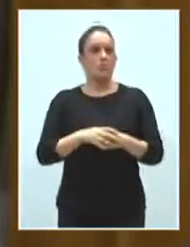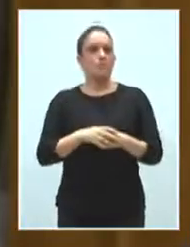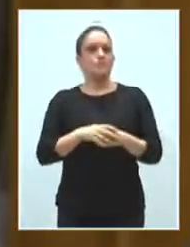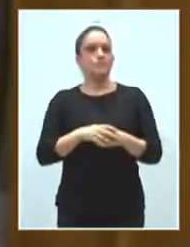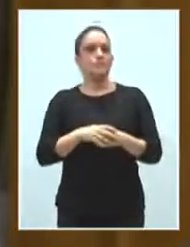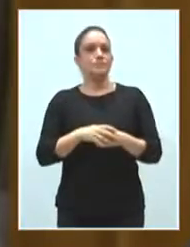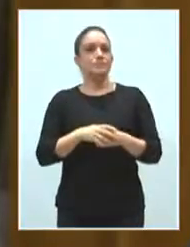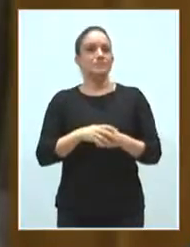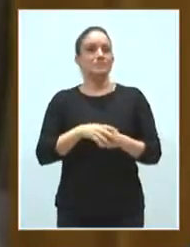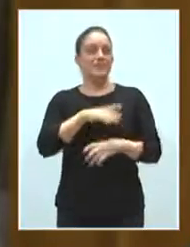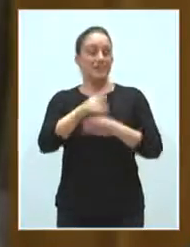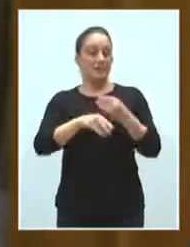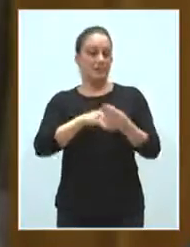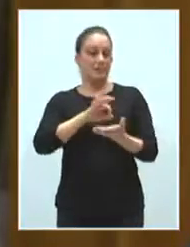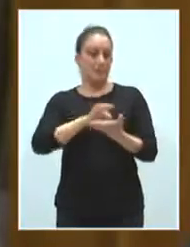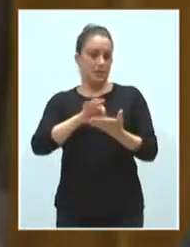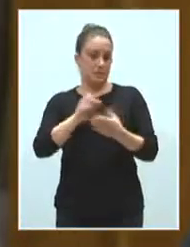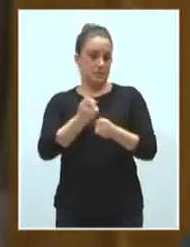presta servicio en las cortes.